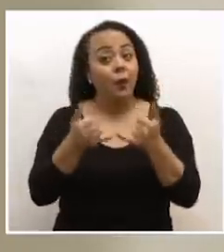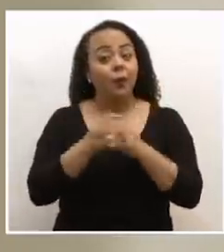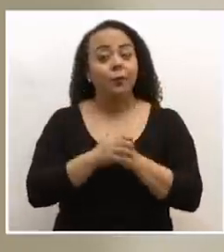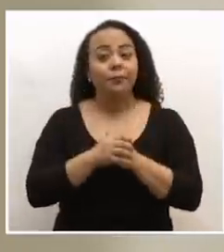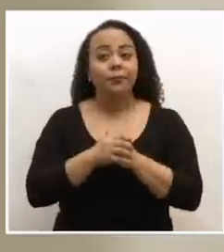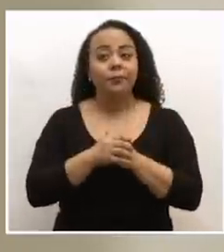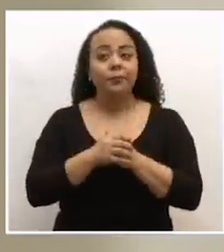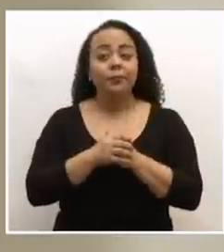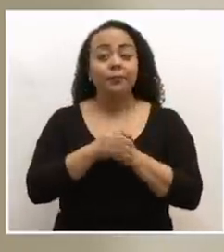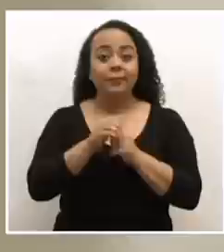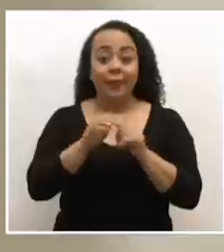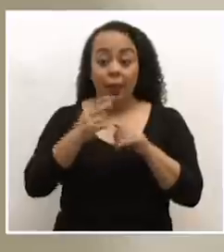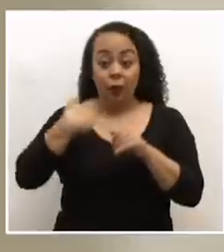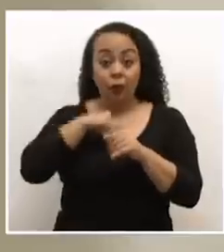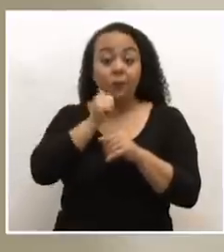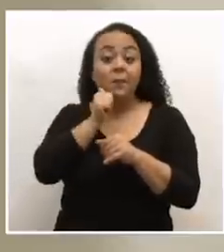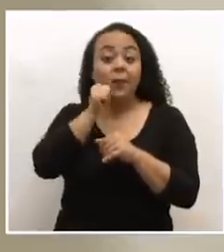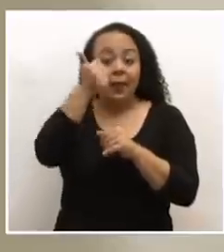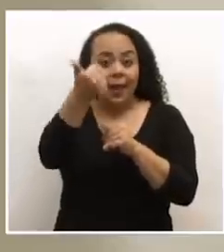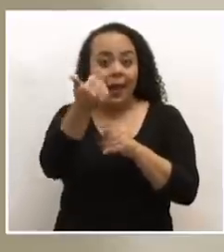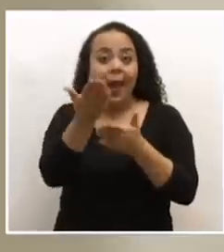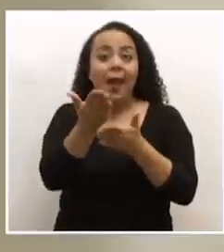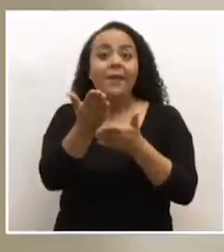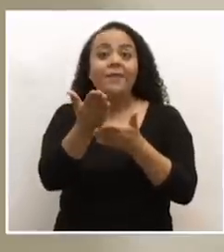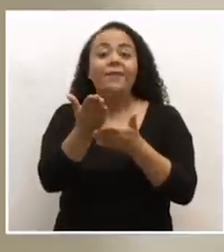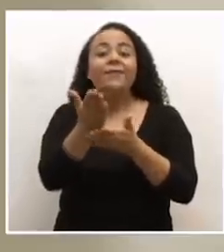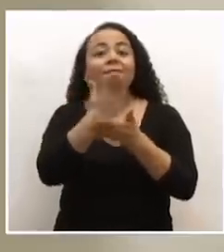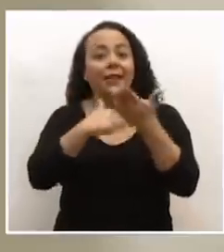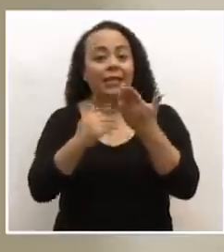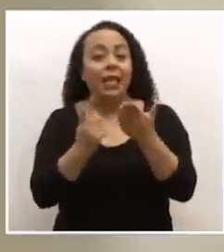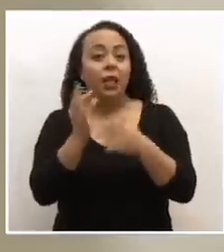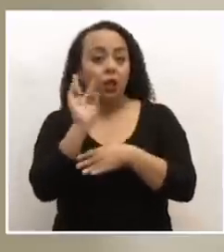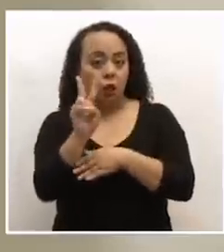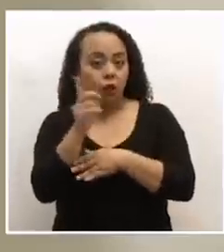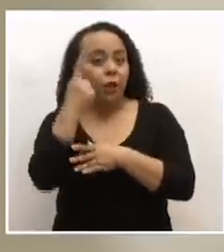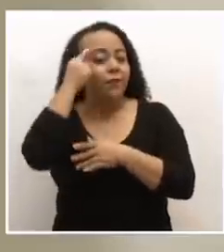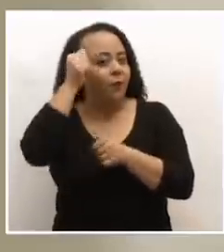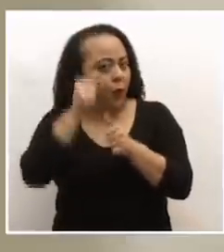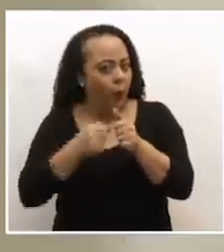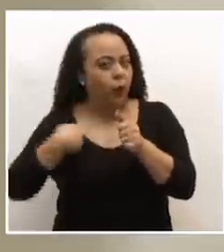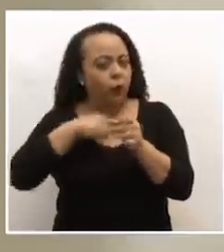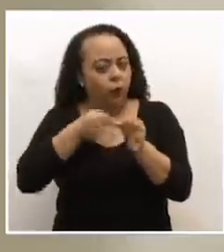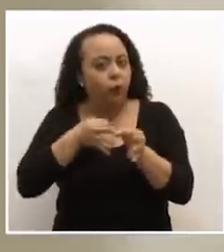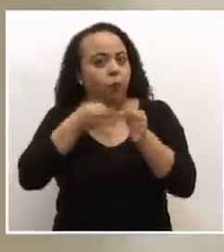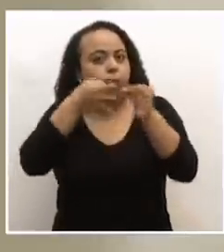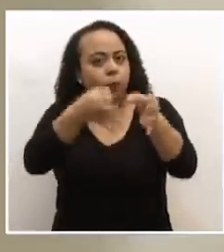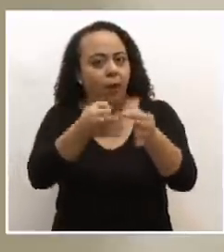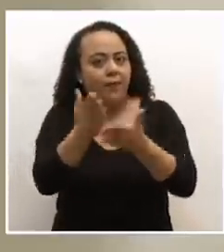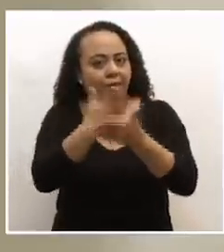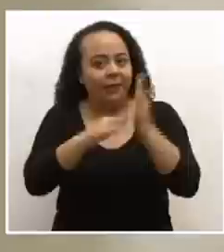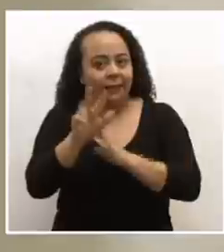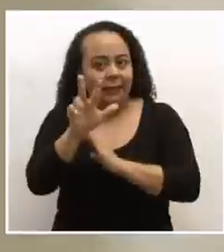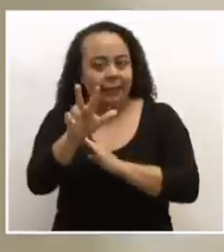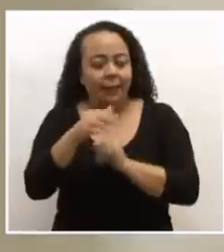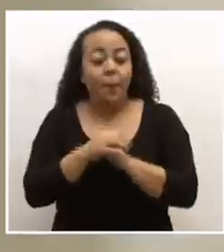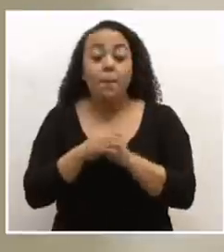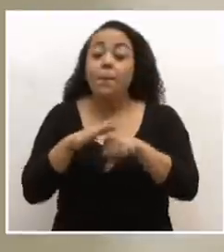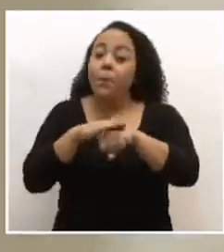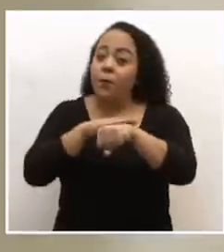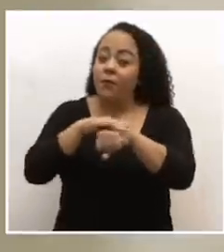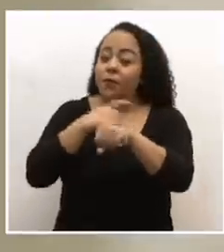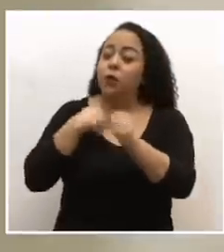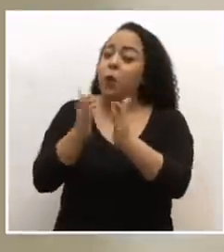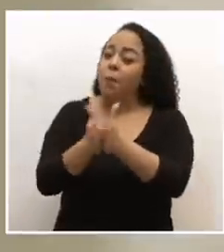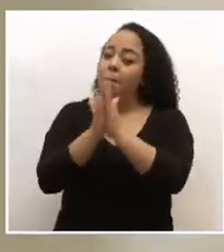a mañana, a la fase dos otra vez, recordemos que pospusimos la fase tres. Por favor, lo pido